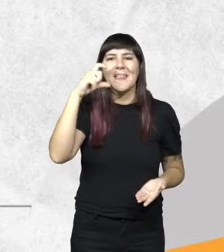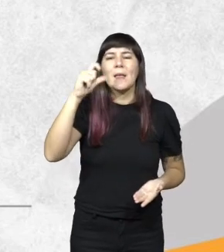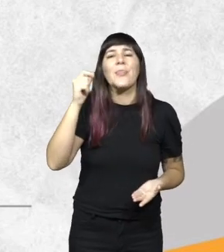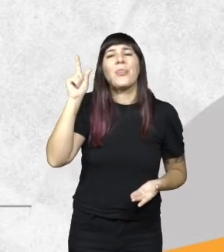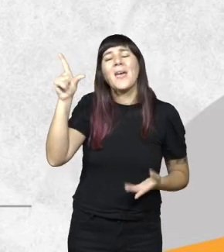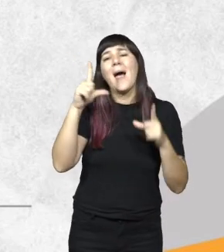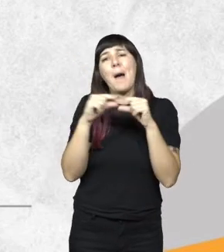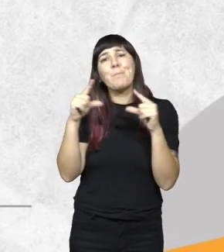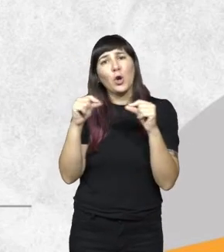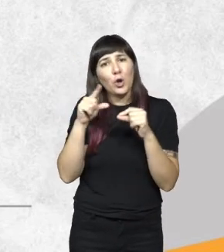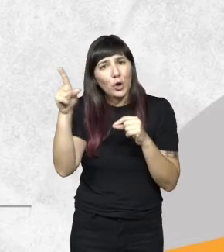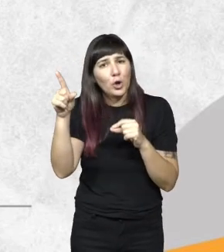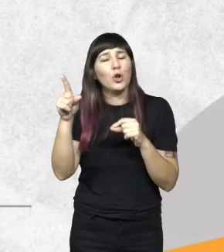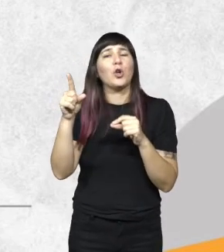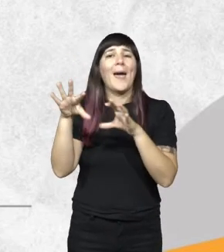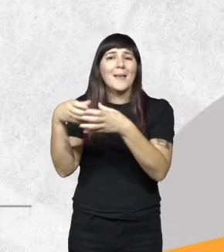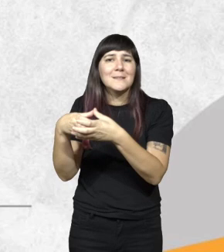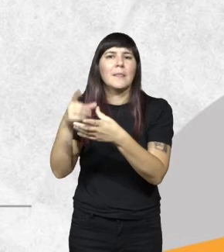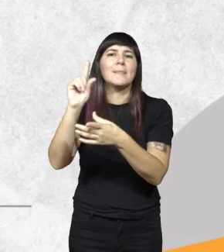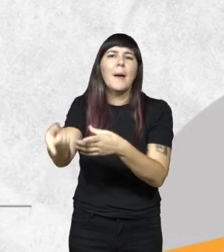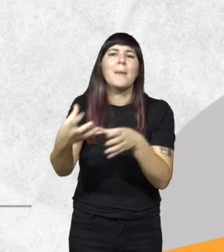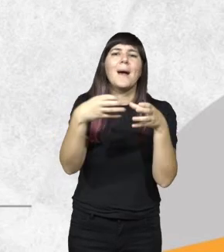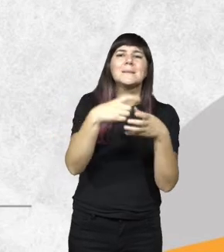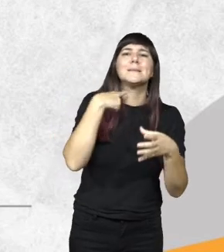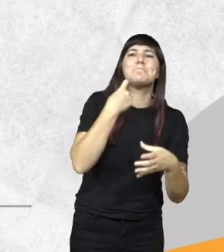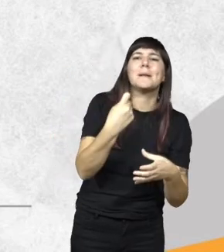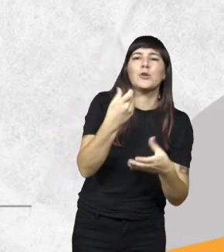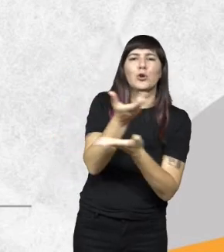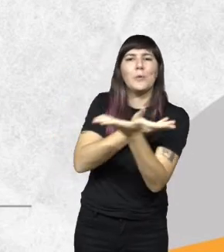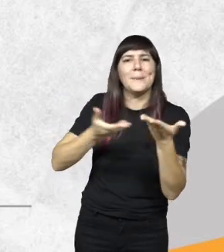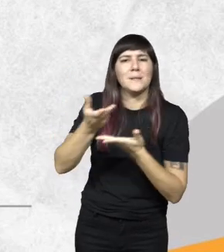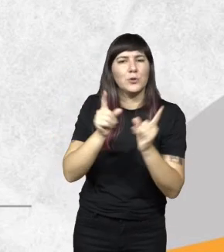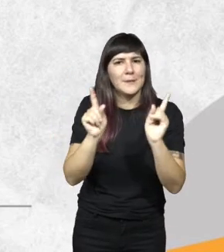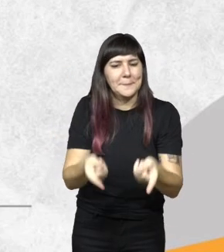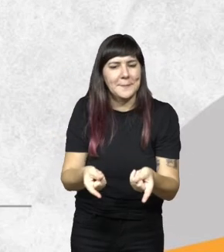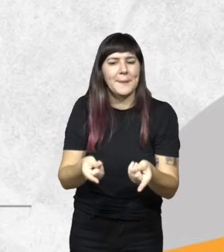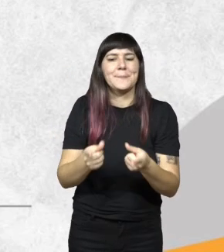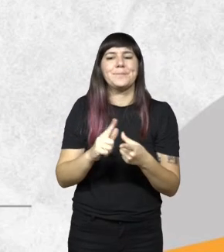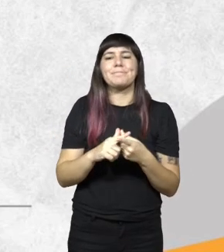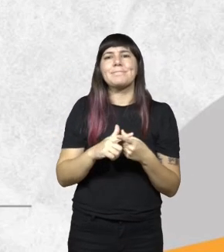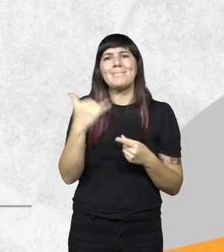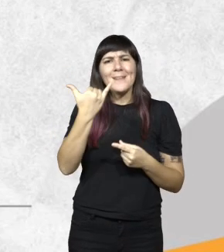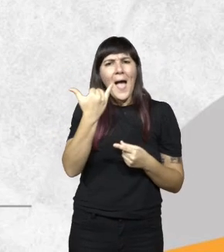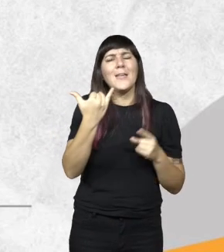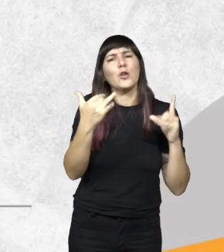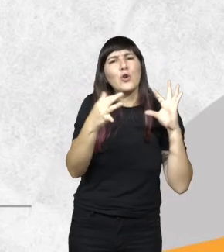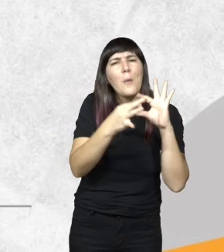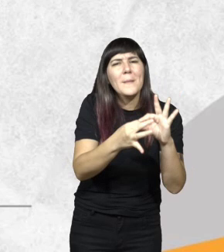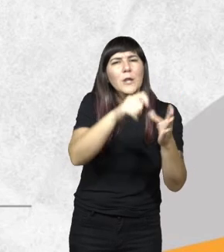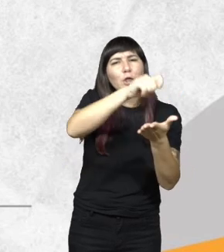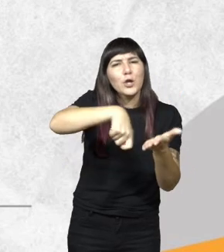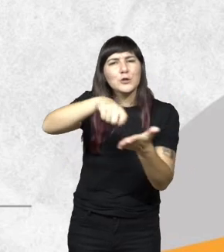japonesa también tuvimos acuerdo con la agencia española de cooperación tenemos también distintos convenios